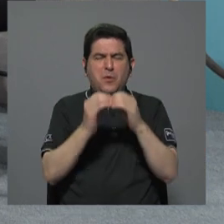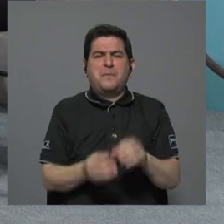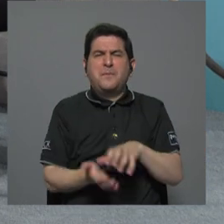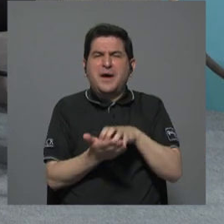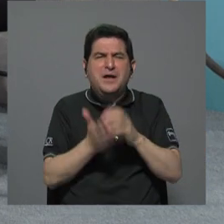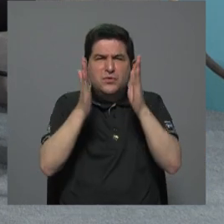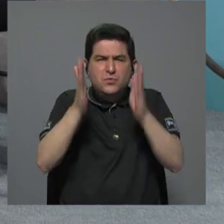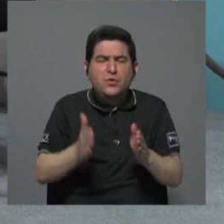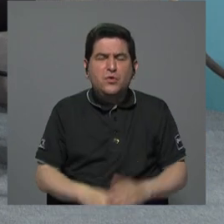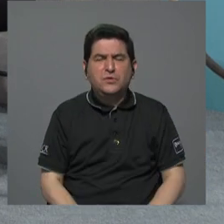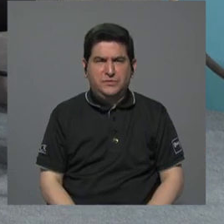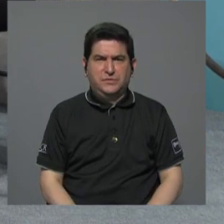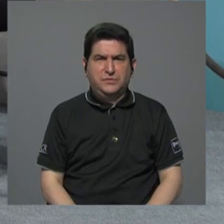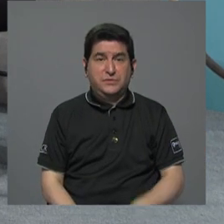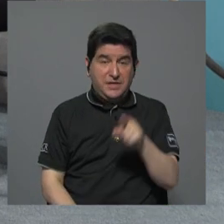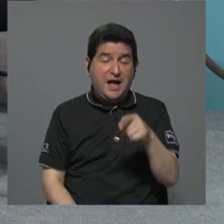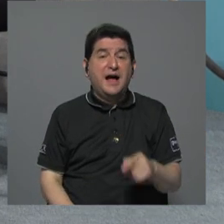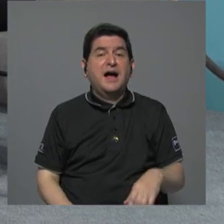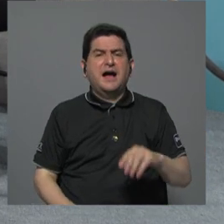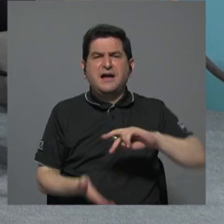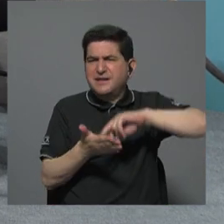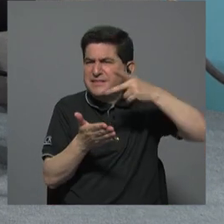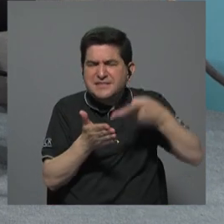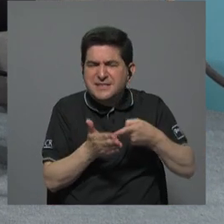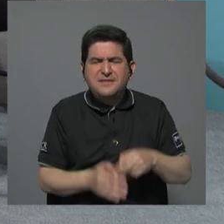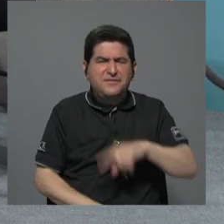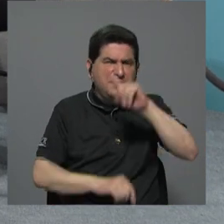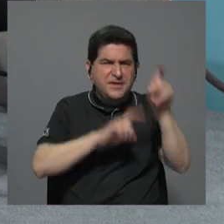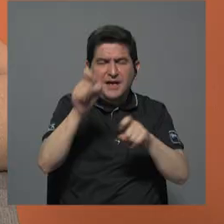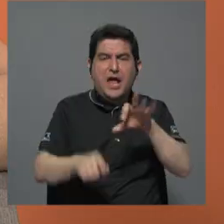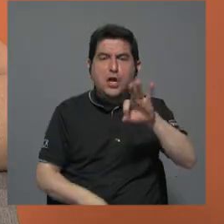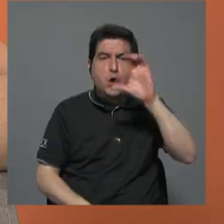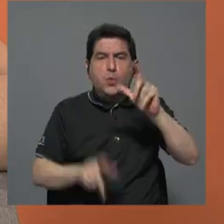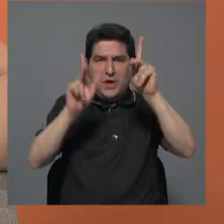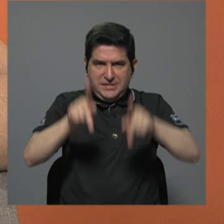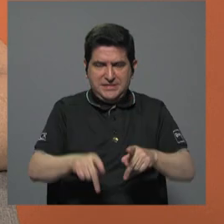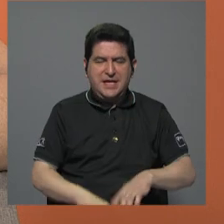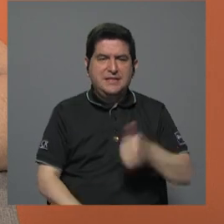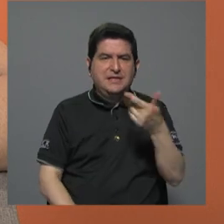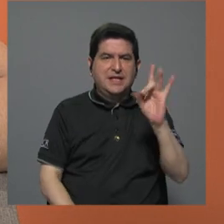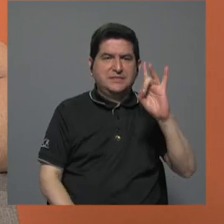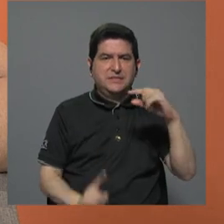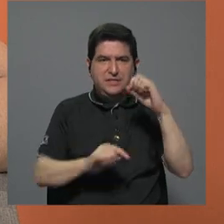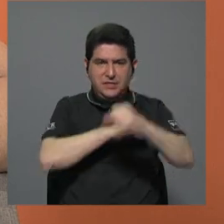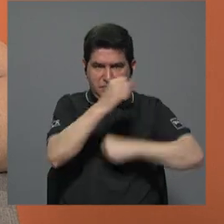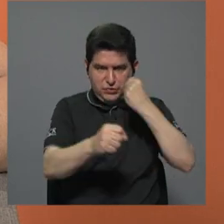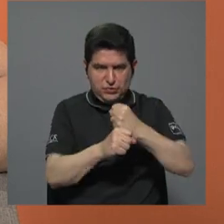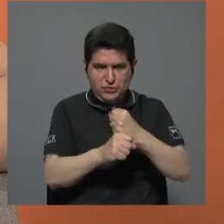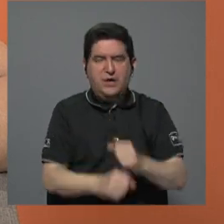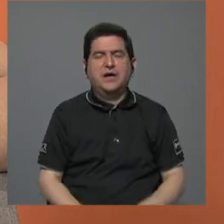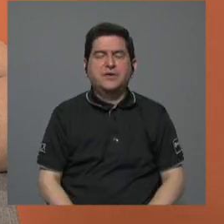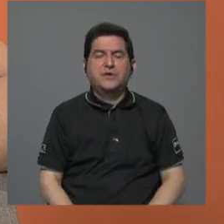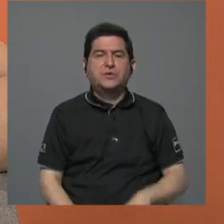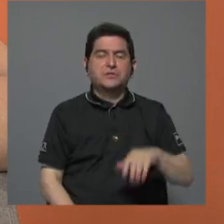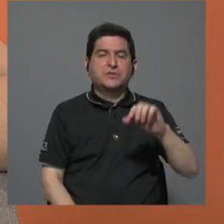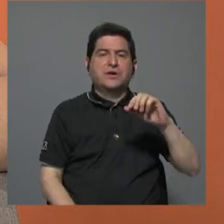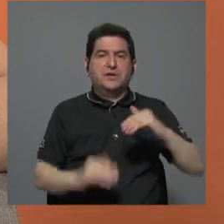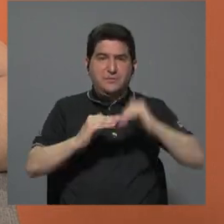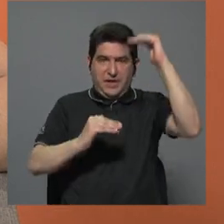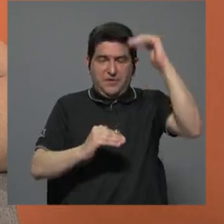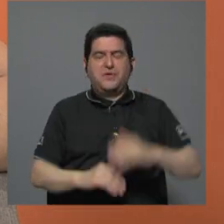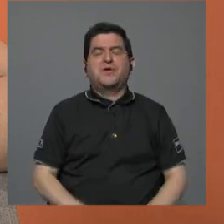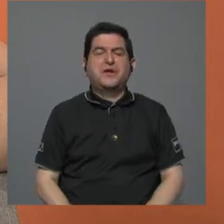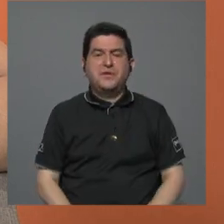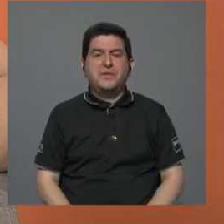recordar un poco de qué es lo que trata la encuesta, 900 personas encuestadas entre 18 años y más, del 17 de noviembre al 19,